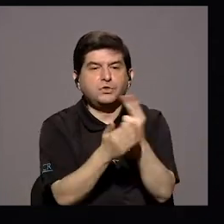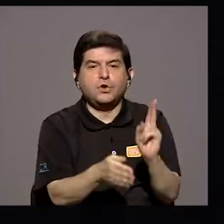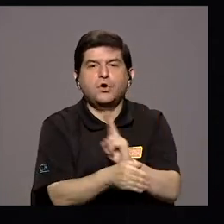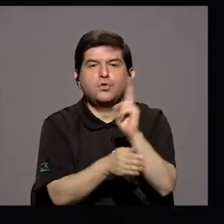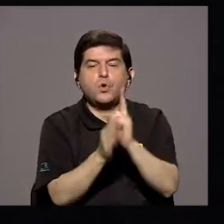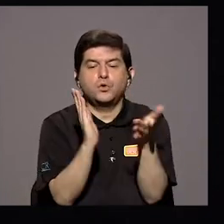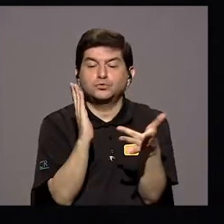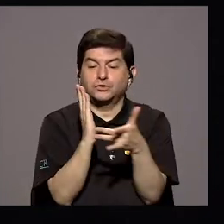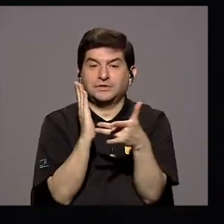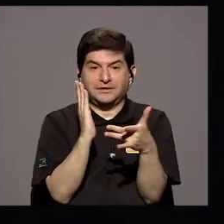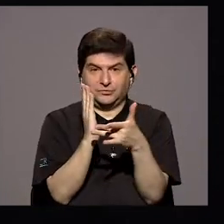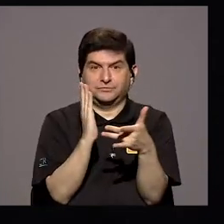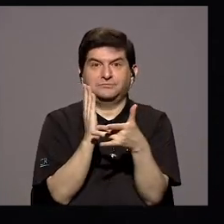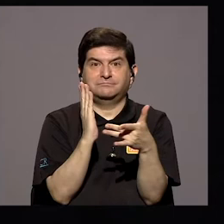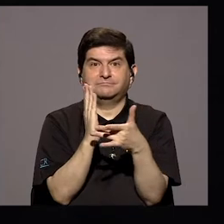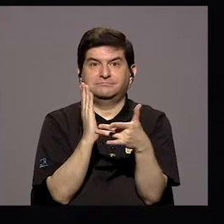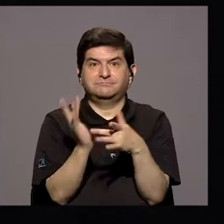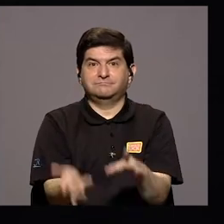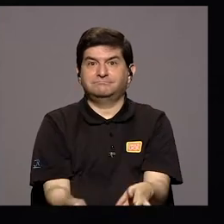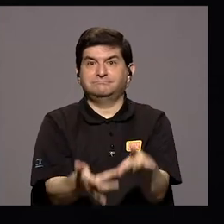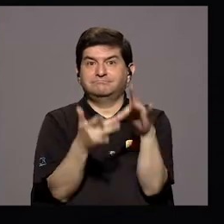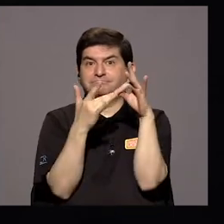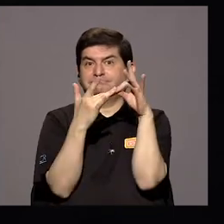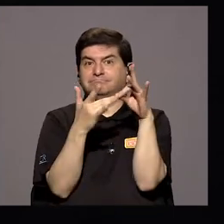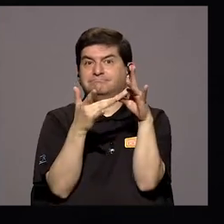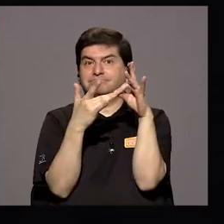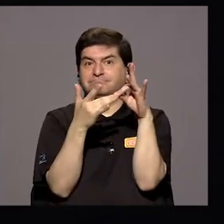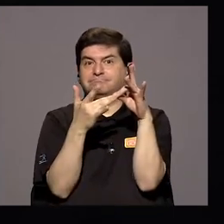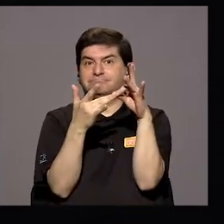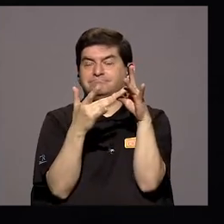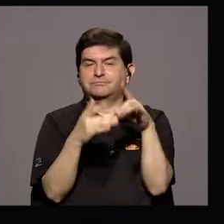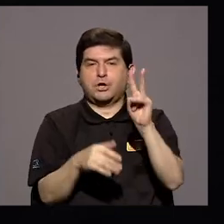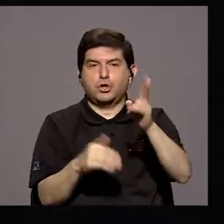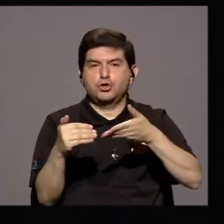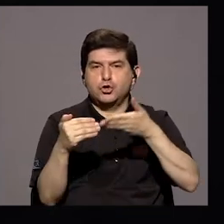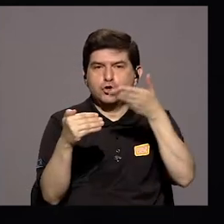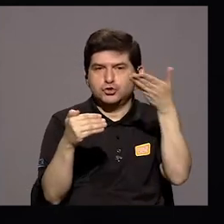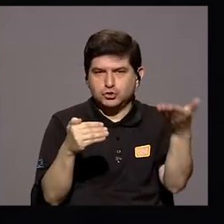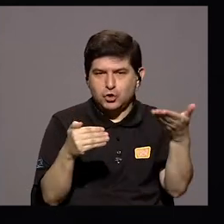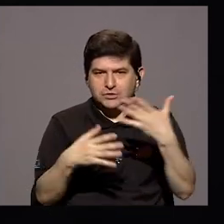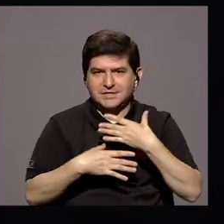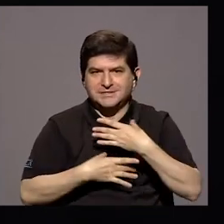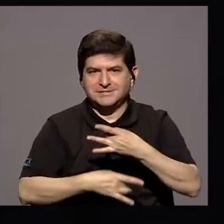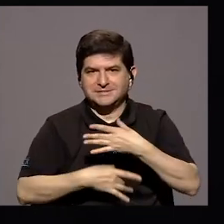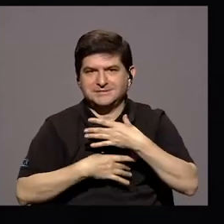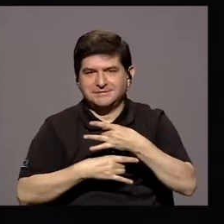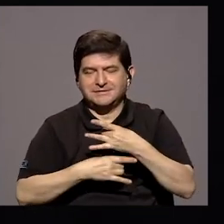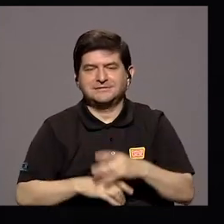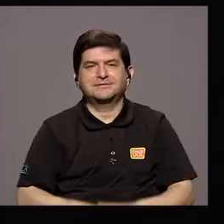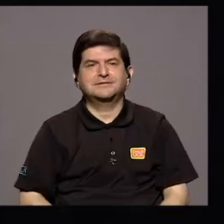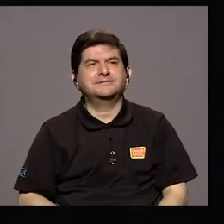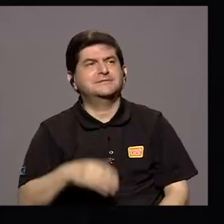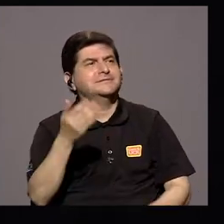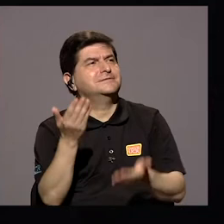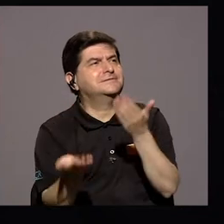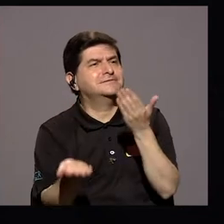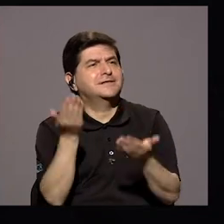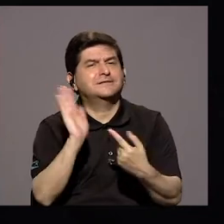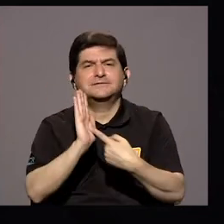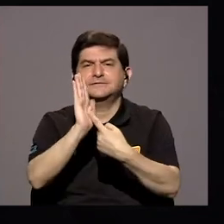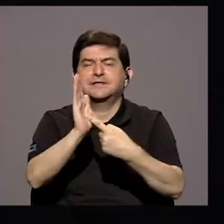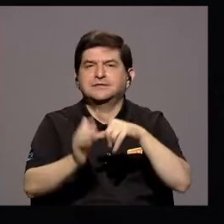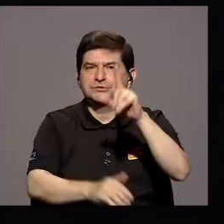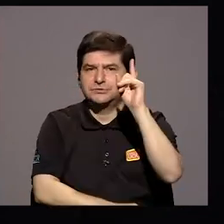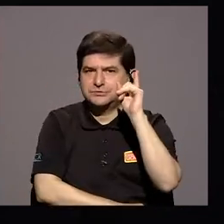uso de la tecnología Sobre todo para dos cosas interesantes Que podríamos